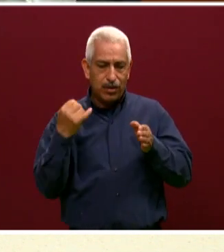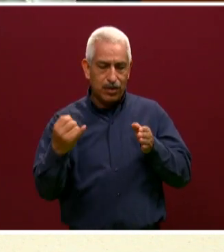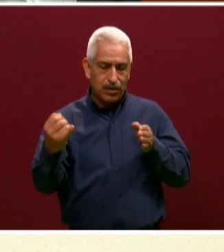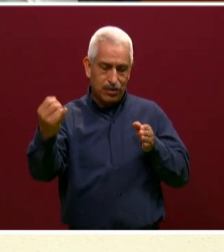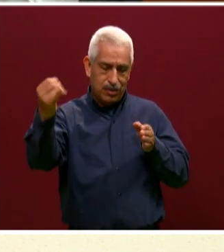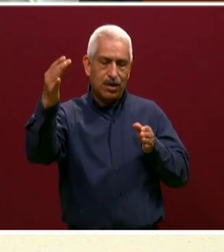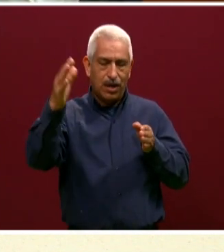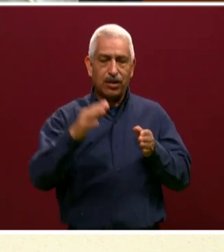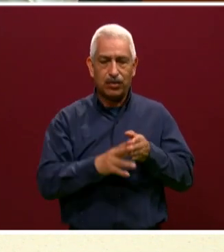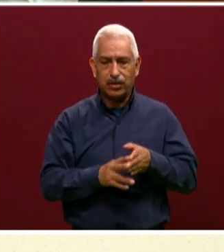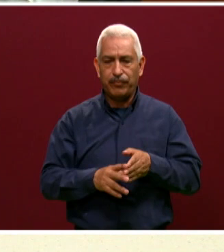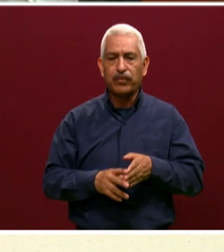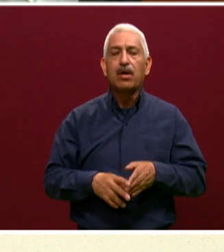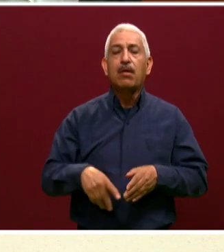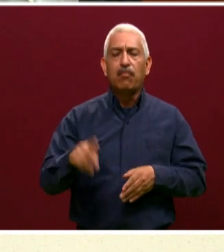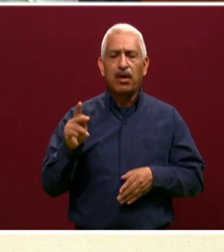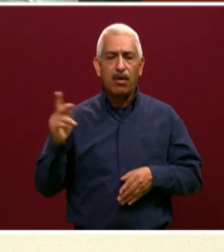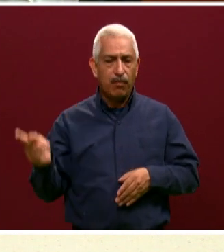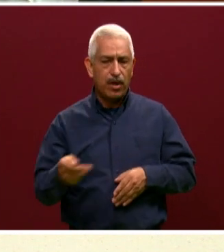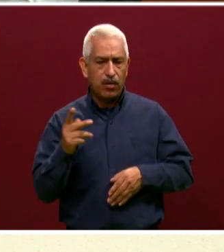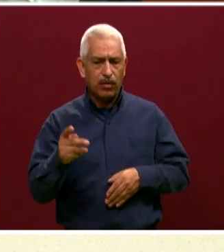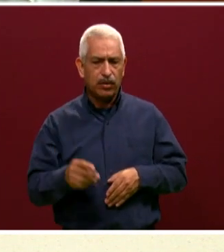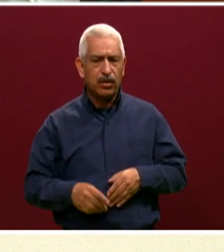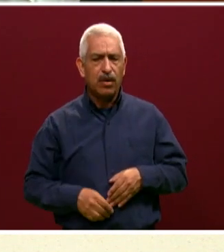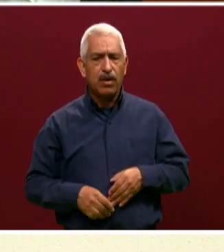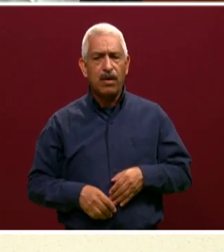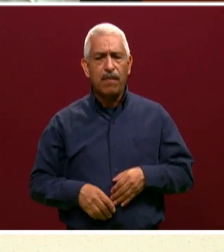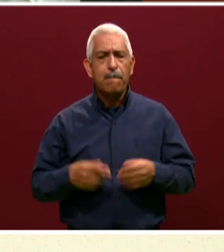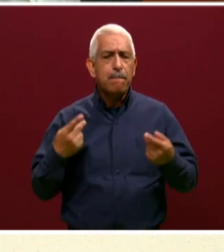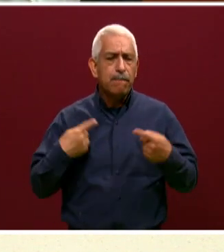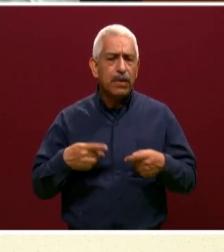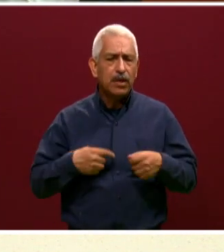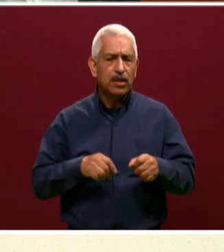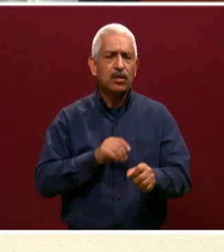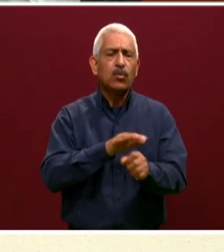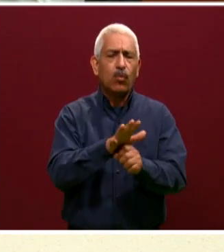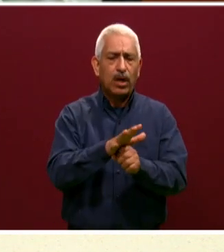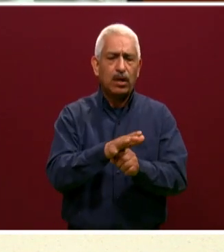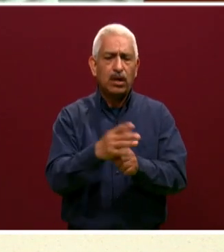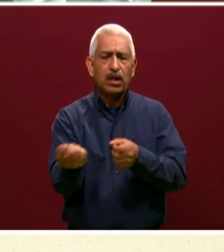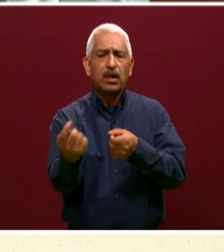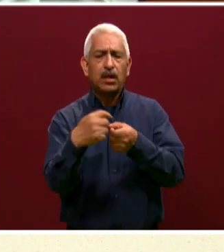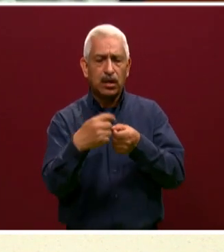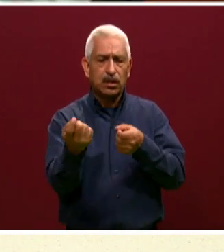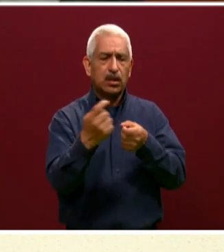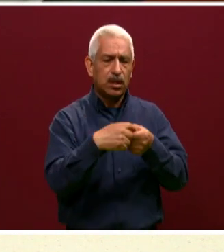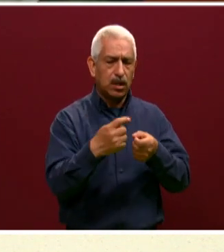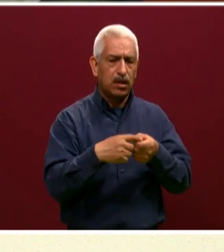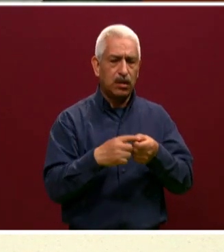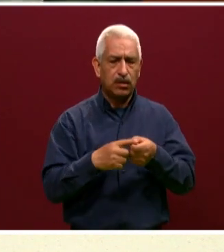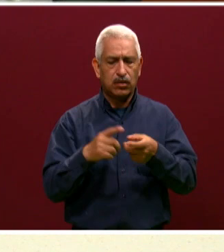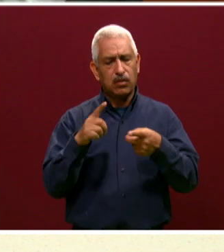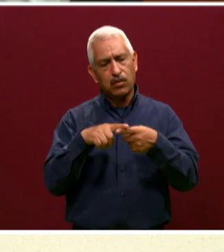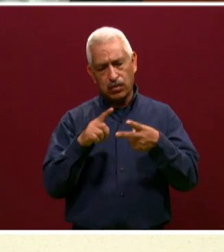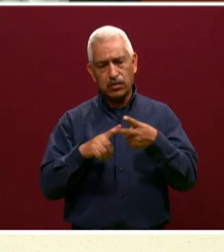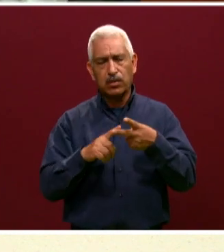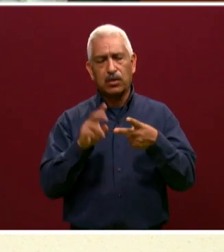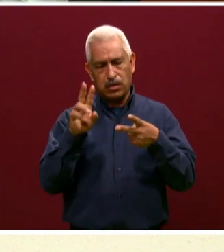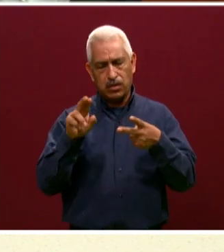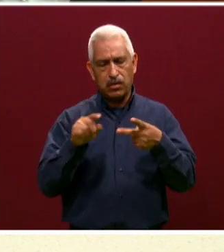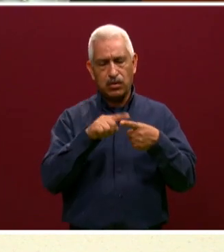pasan de un nivel al otro o los que son de nuevo…? Son dos procesos. Los que van a ingresar al nuevo…